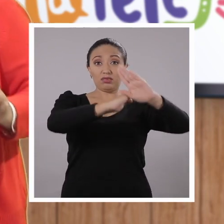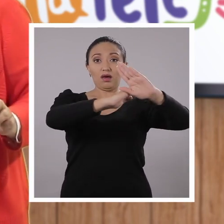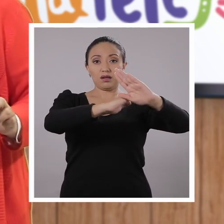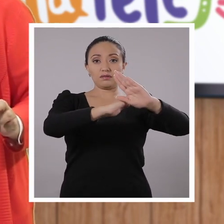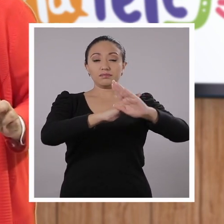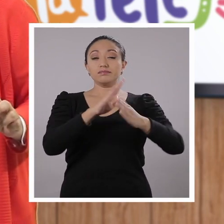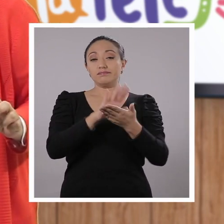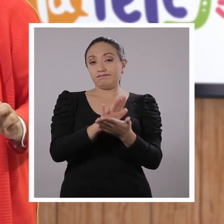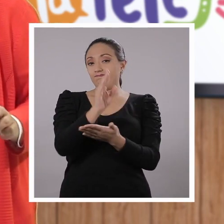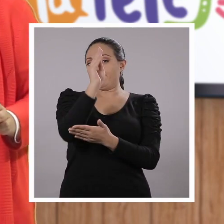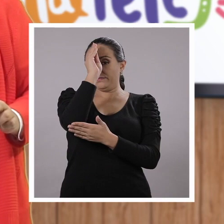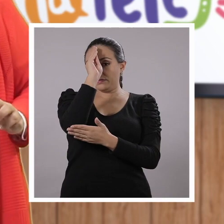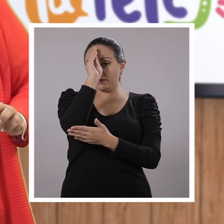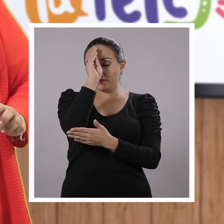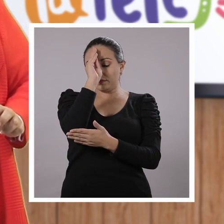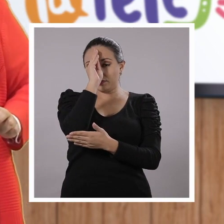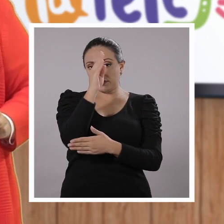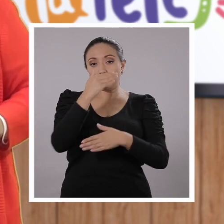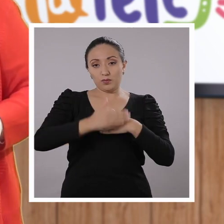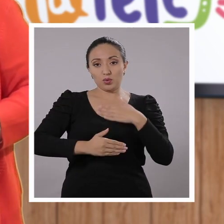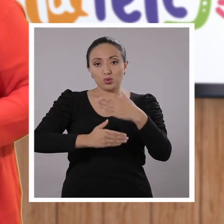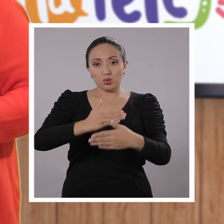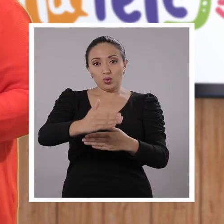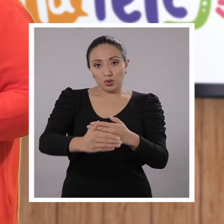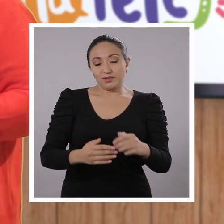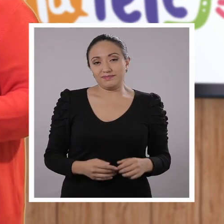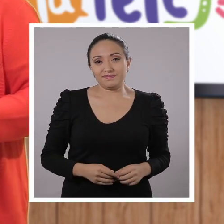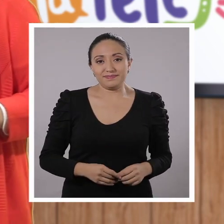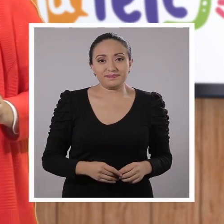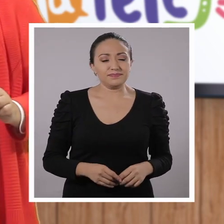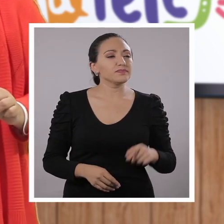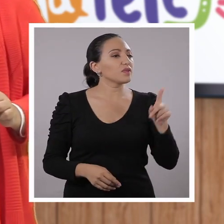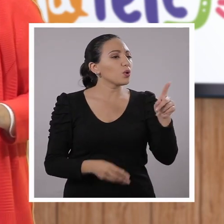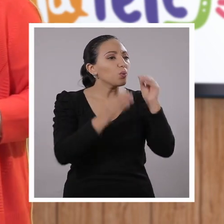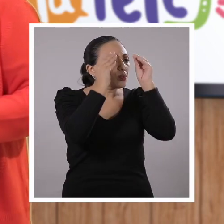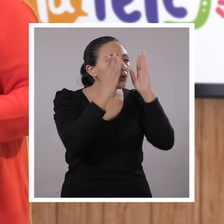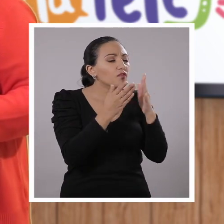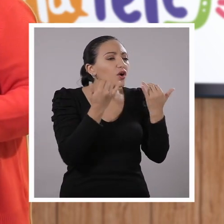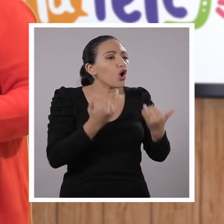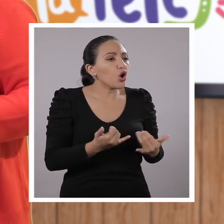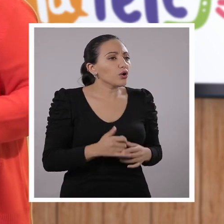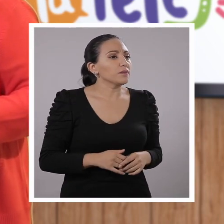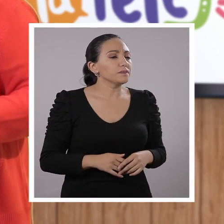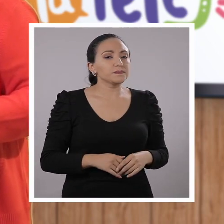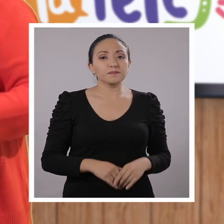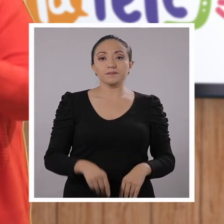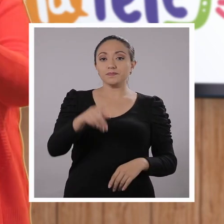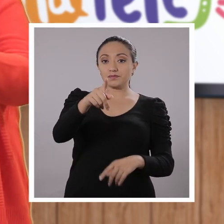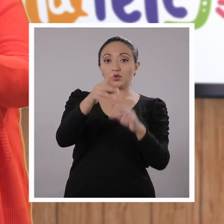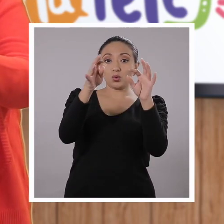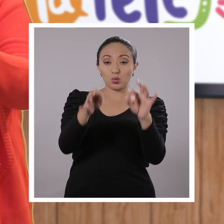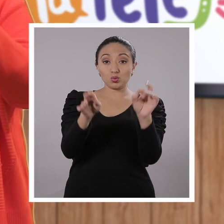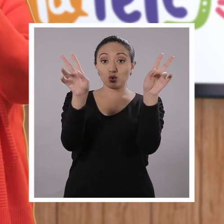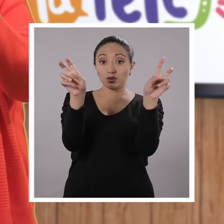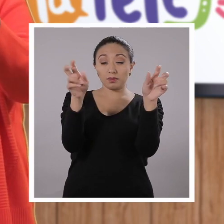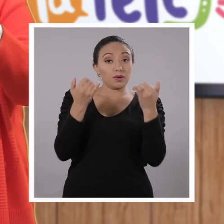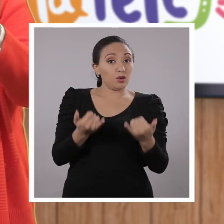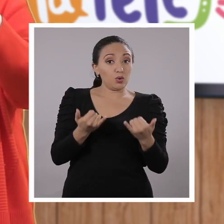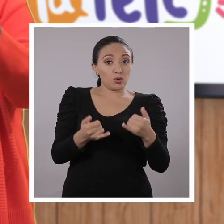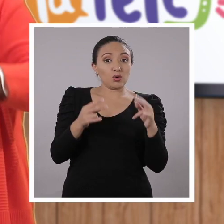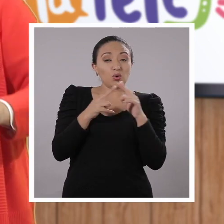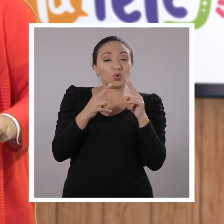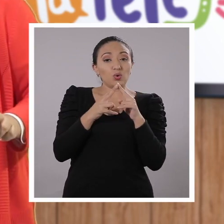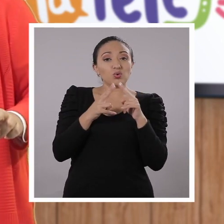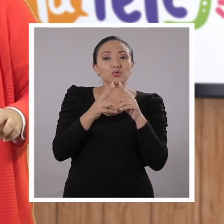a través de los conocimientos, a través de los protocolos. Correcto. Profe, cuéntenos, ¿qué vamos a ver el día de hoy? Justamente, hoy